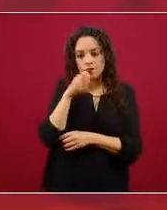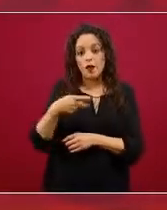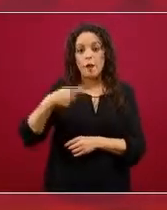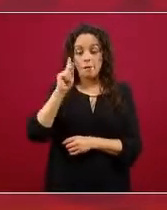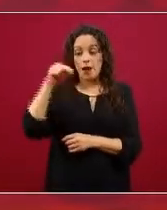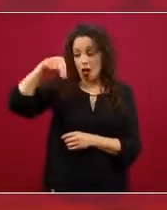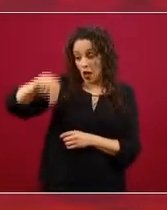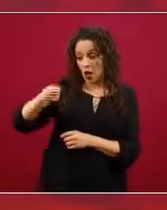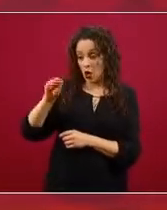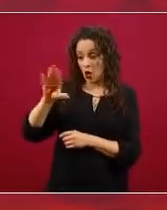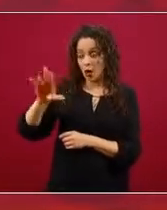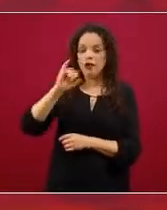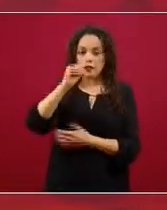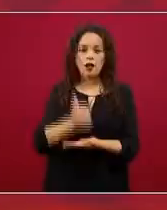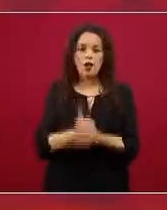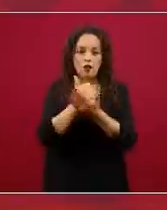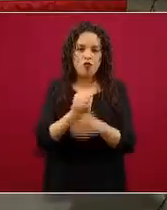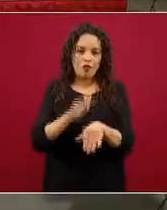reduciría.